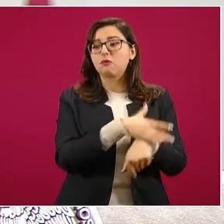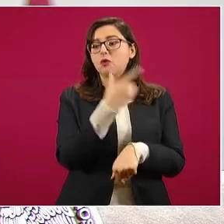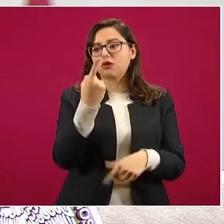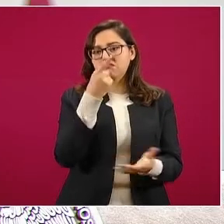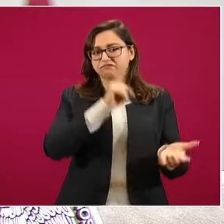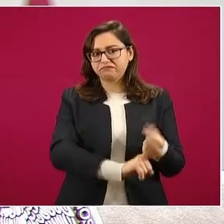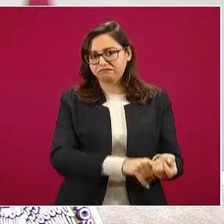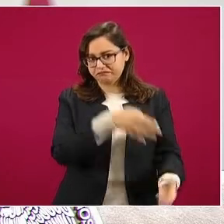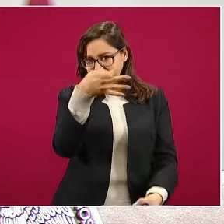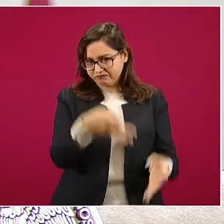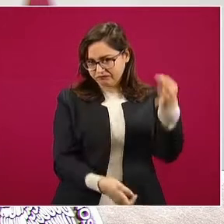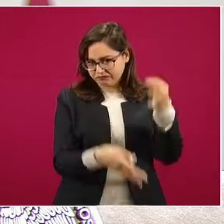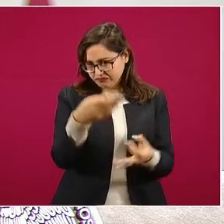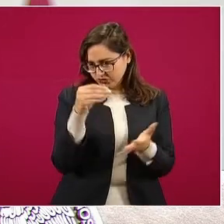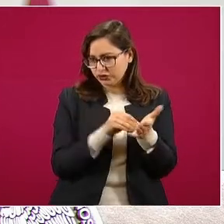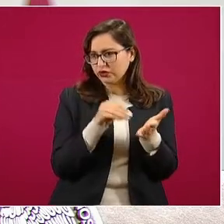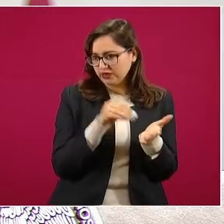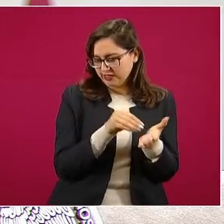siendo